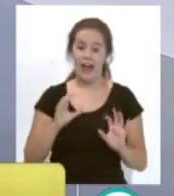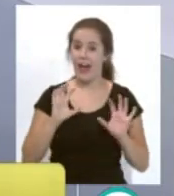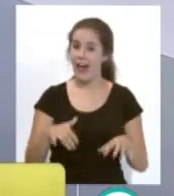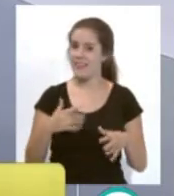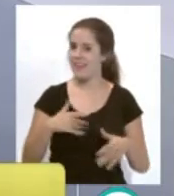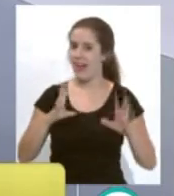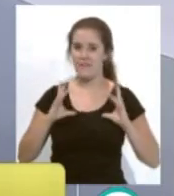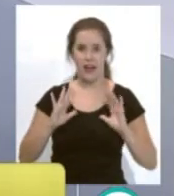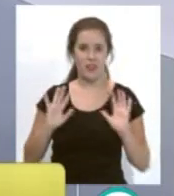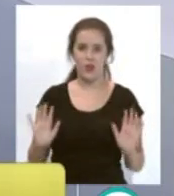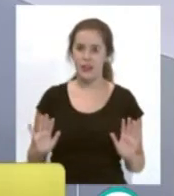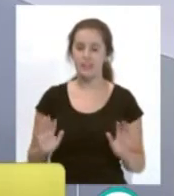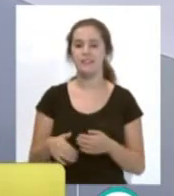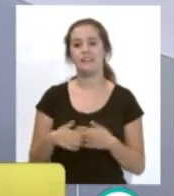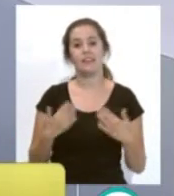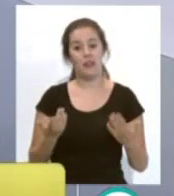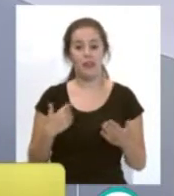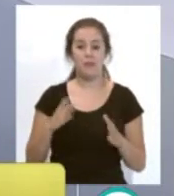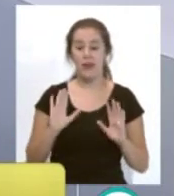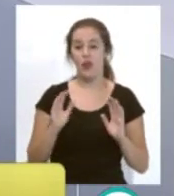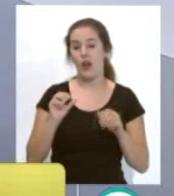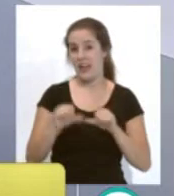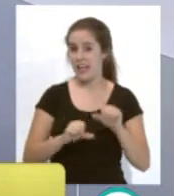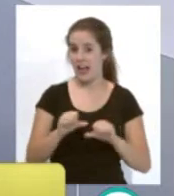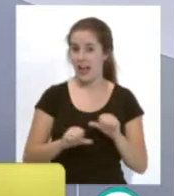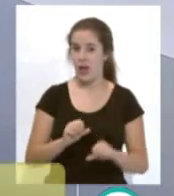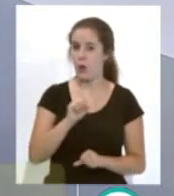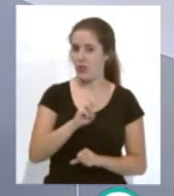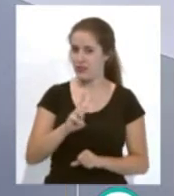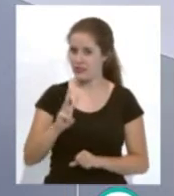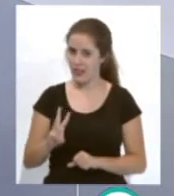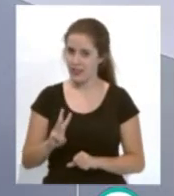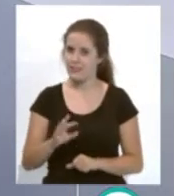La Liga 1-2-3